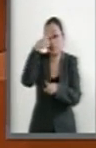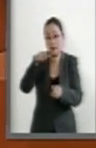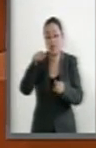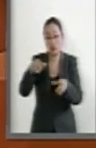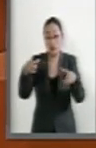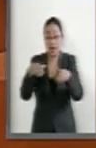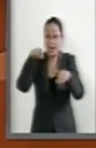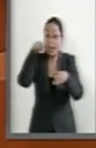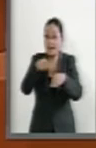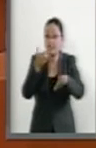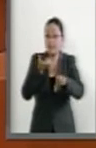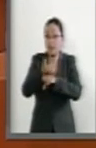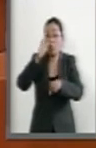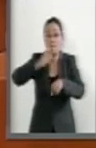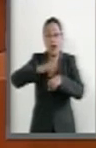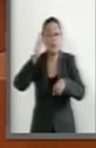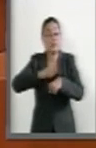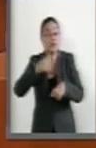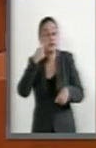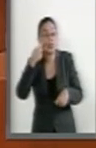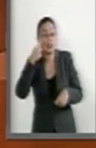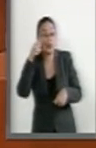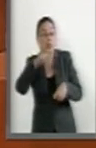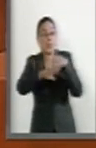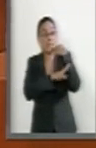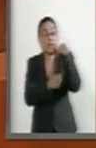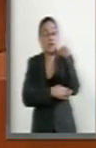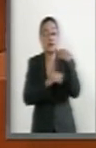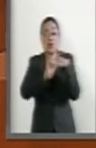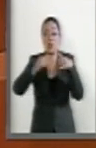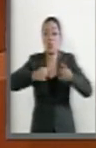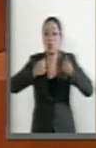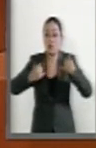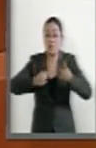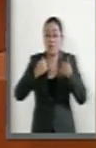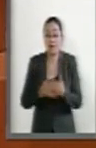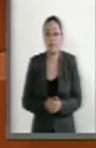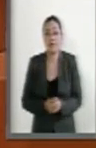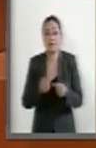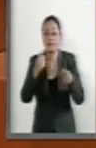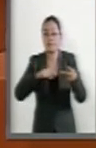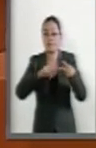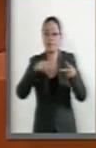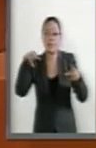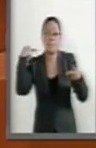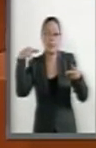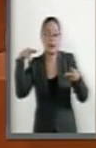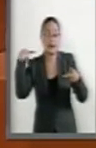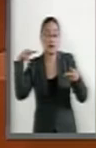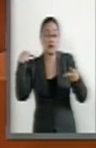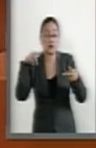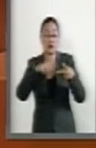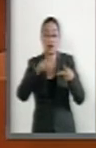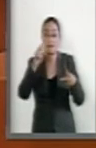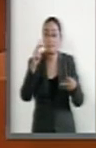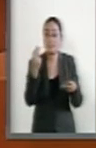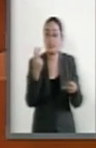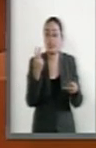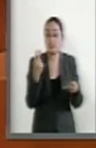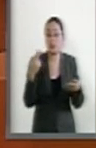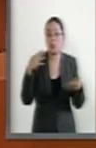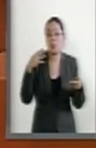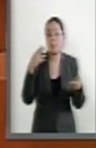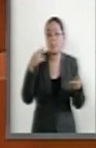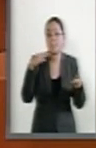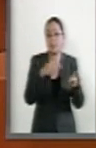la entidad con el mayor número de embarazos de este tipo. Le sigue Veracruz con 25 mil